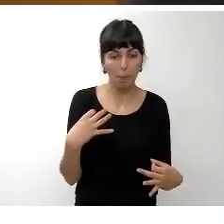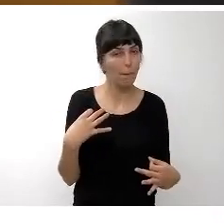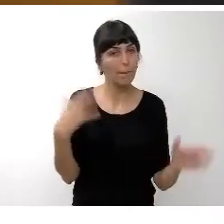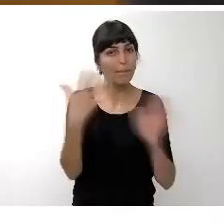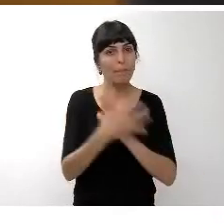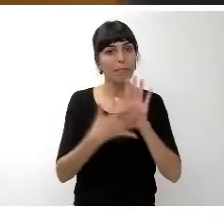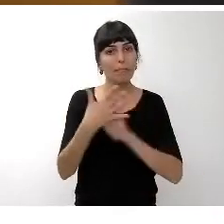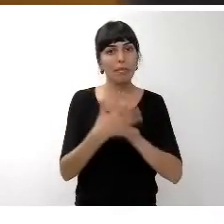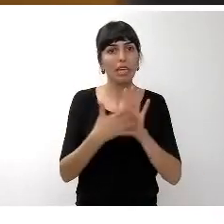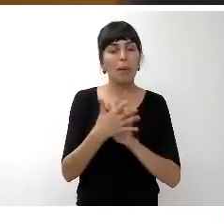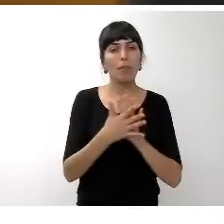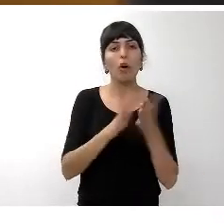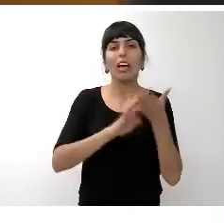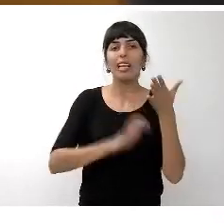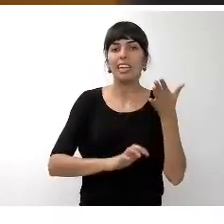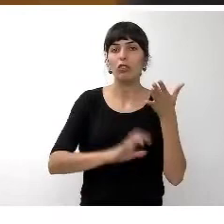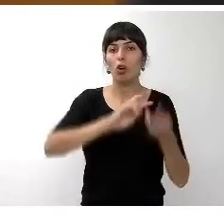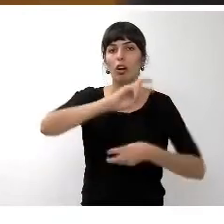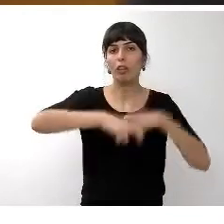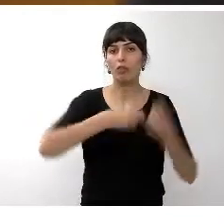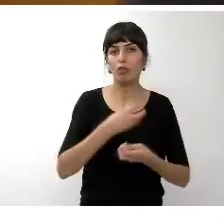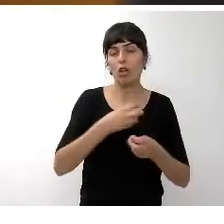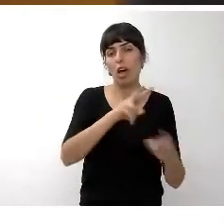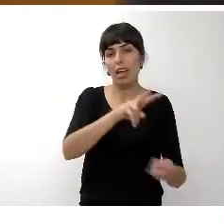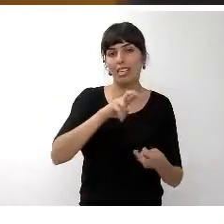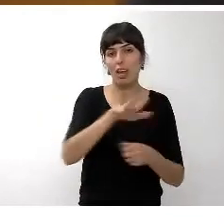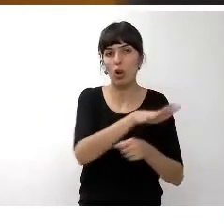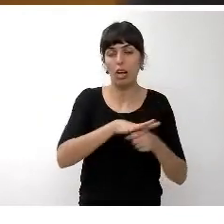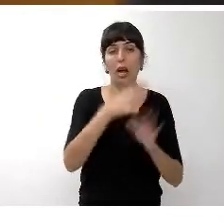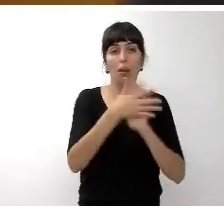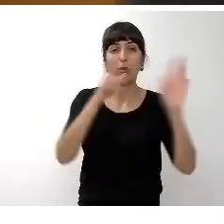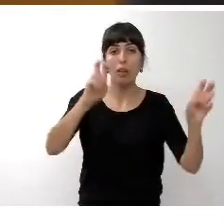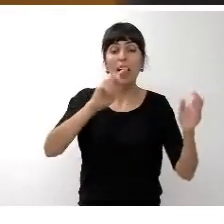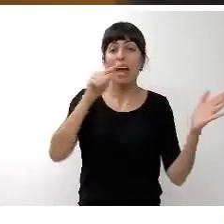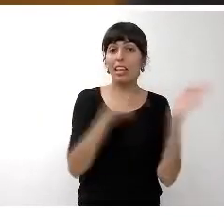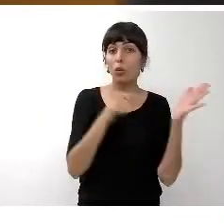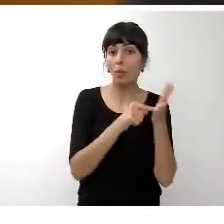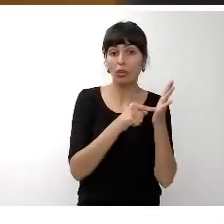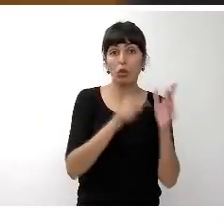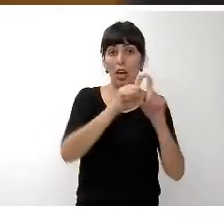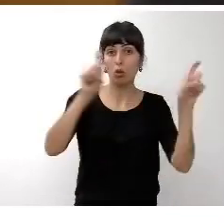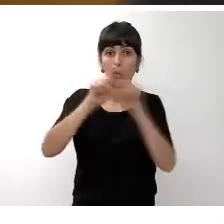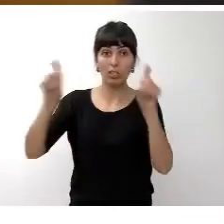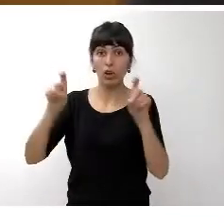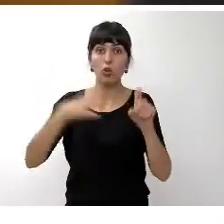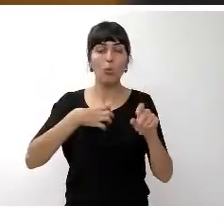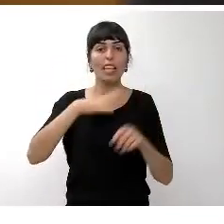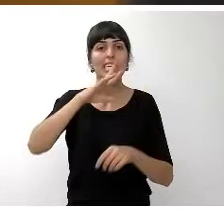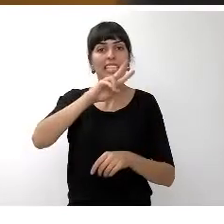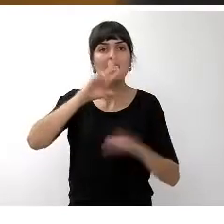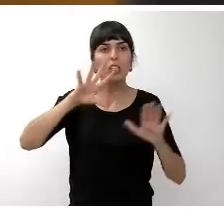del texto refundido de las haciendas locales que el endeudamiento de las corporaciones no puede superar el 75%